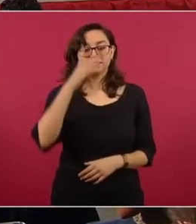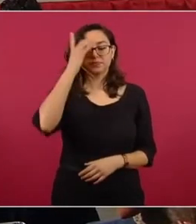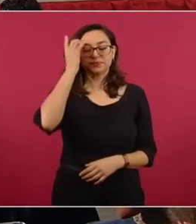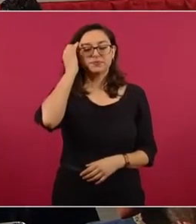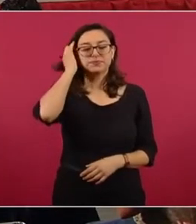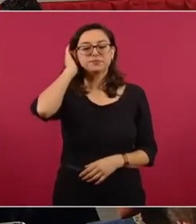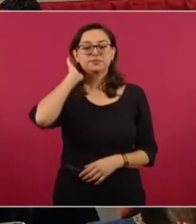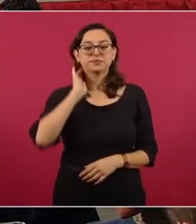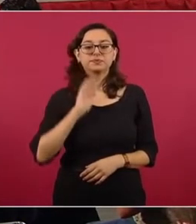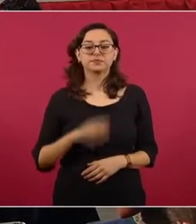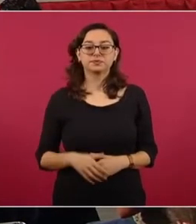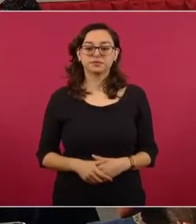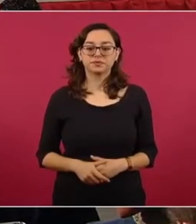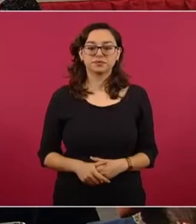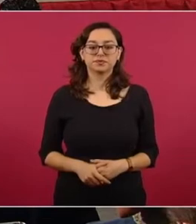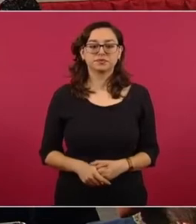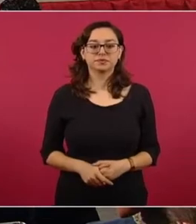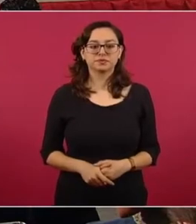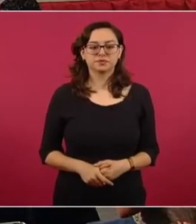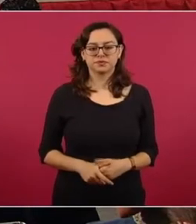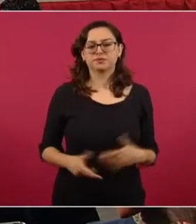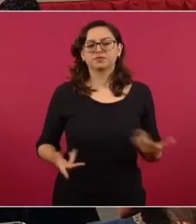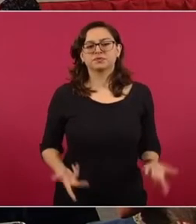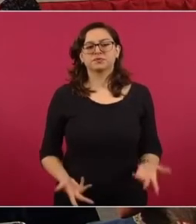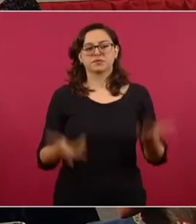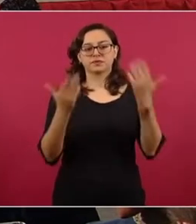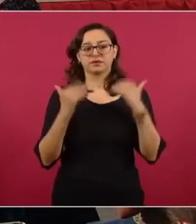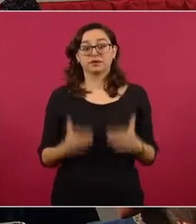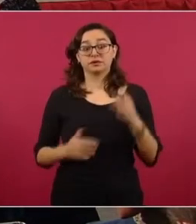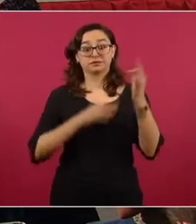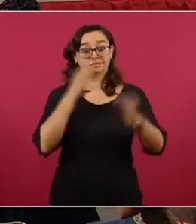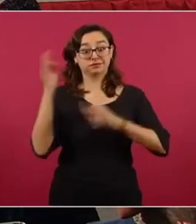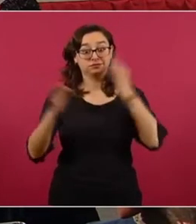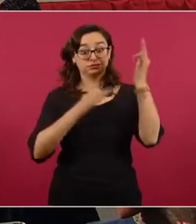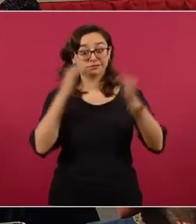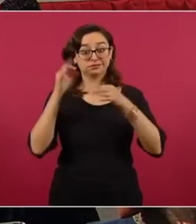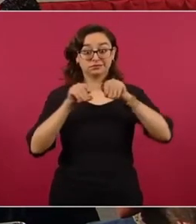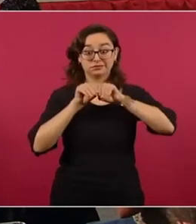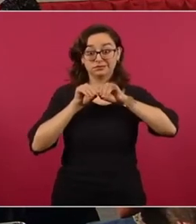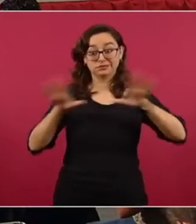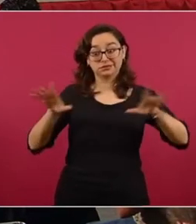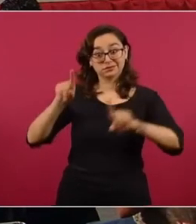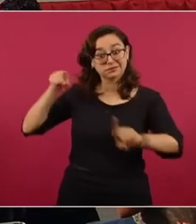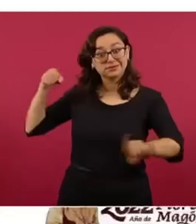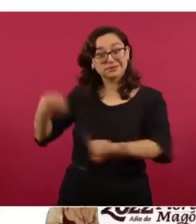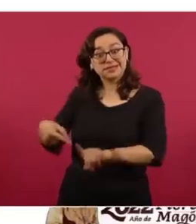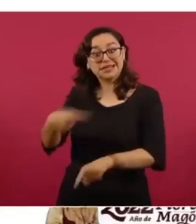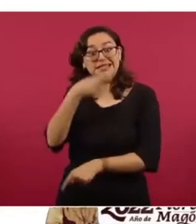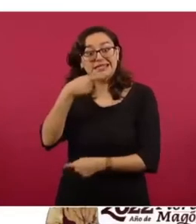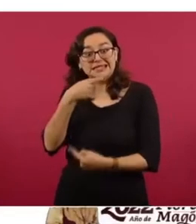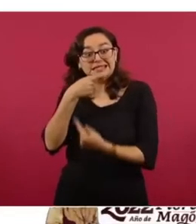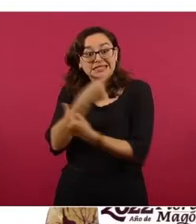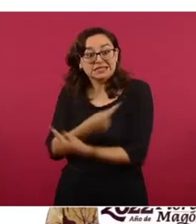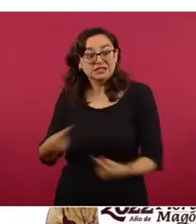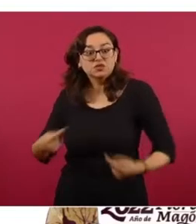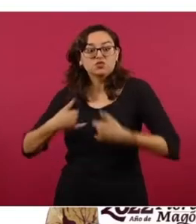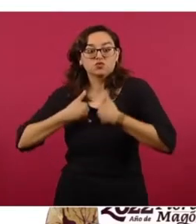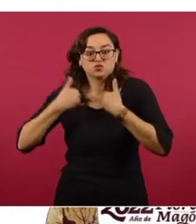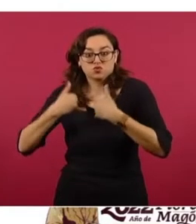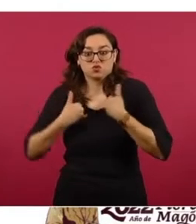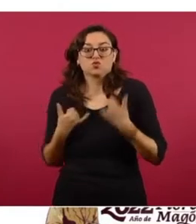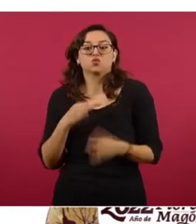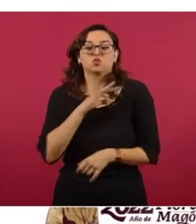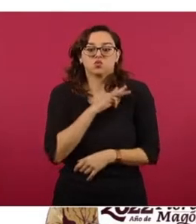es sólo para ilustrar lo que ya digo de la mercadotecnia dirigida a niñas, niños y adolescentes, y seguramente todo mundo ha visto la